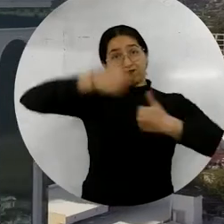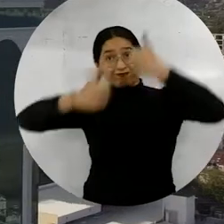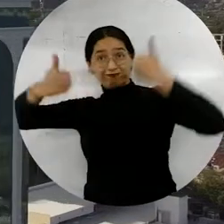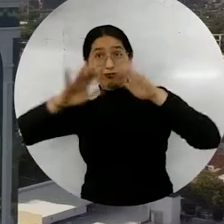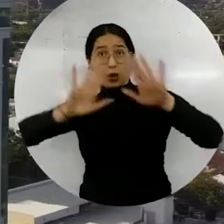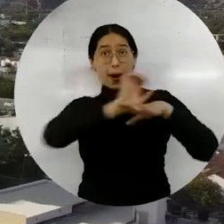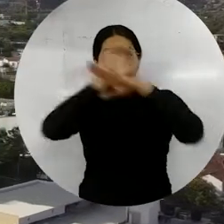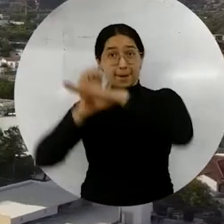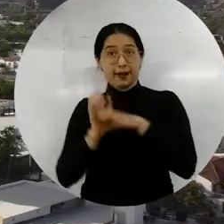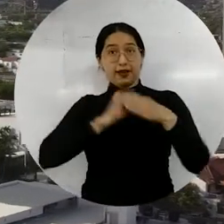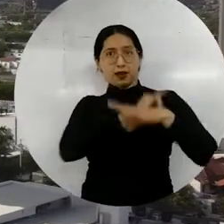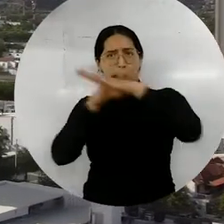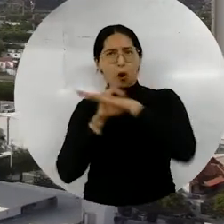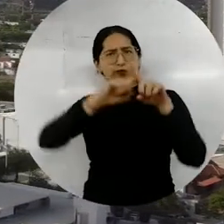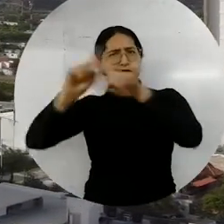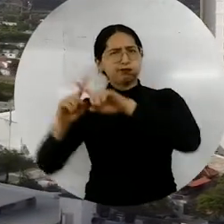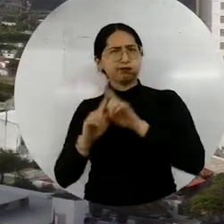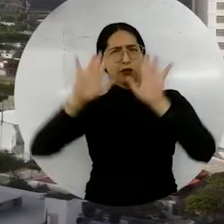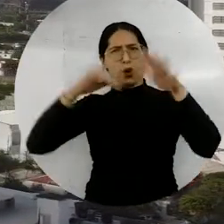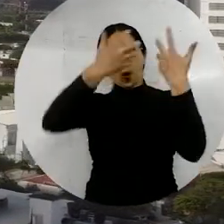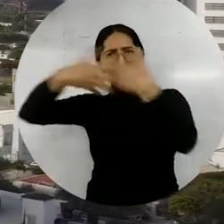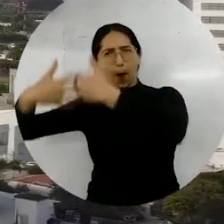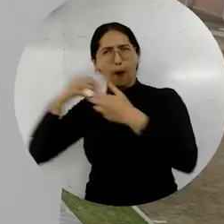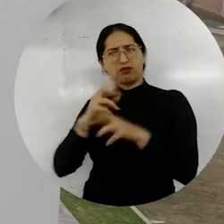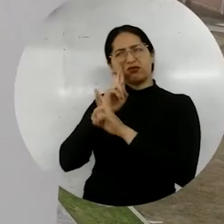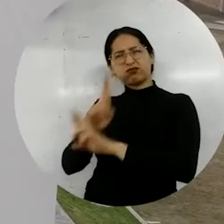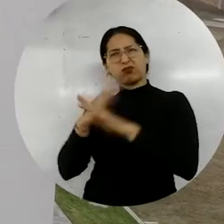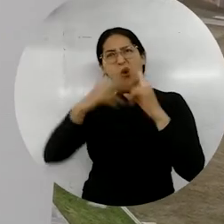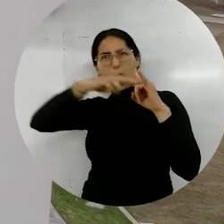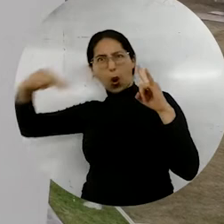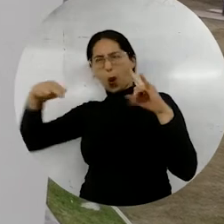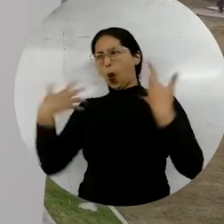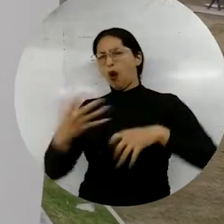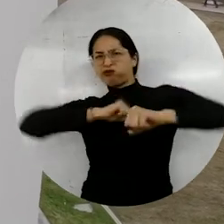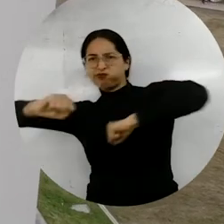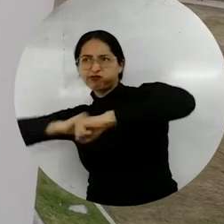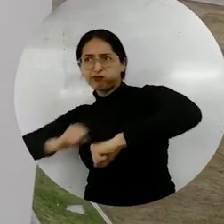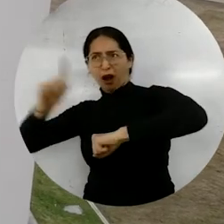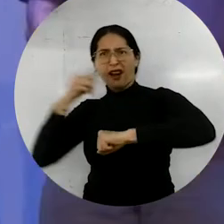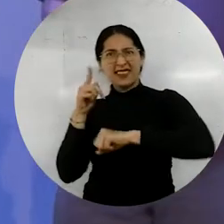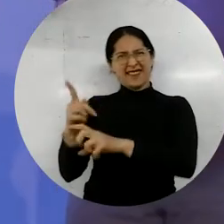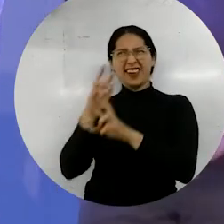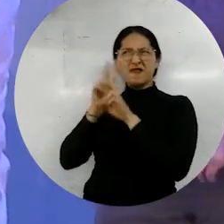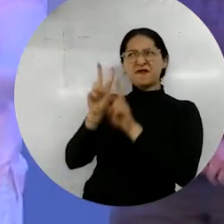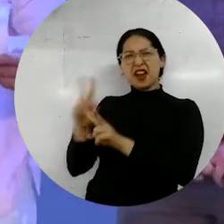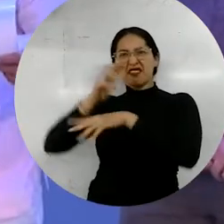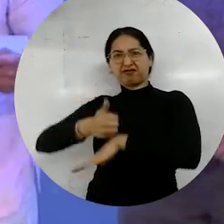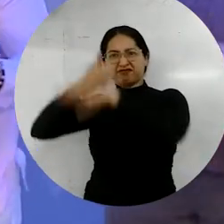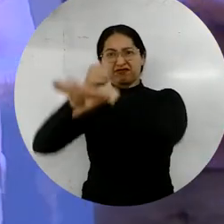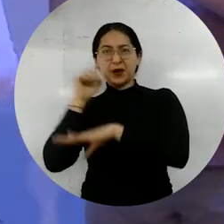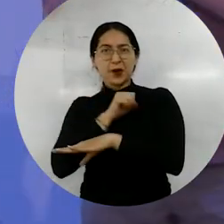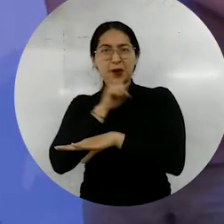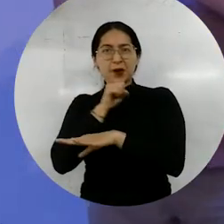Directivos de reconocidas empresas y entidades de la región Caribe ponderan la gestión de la Universidad del Magdalena que encabeza del